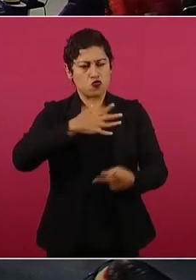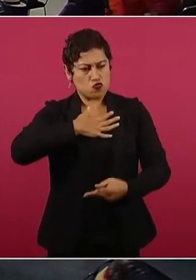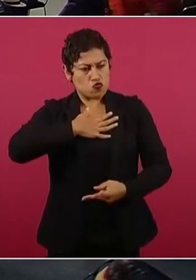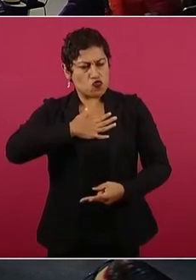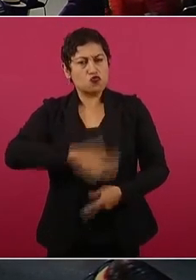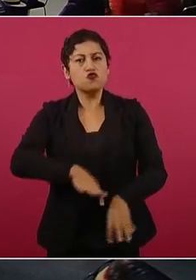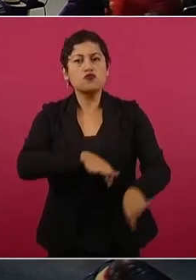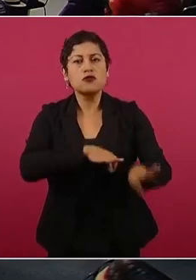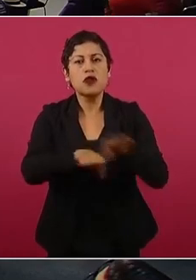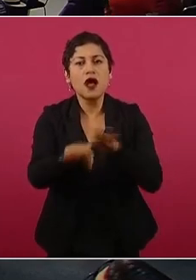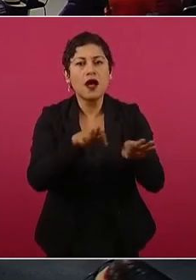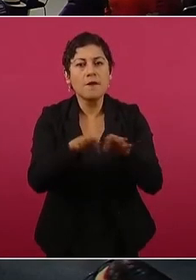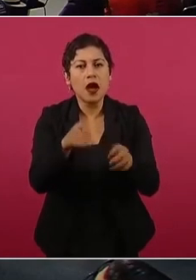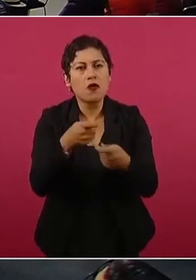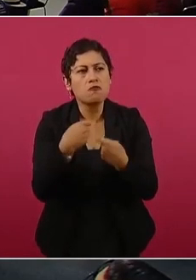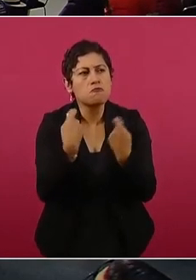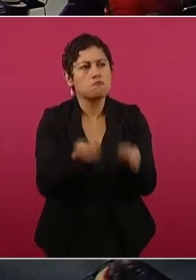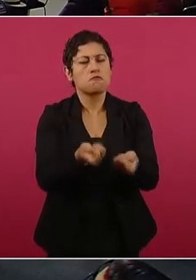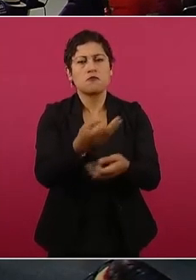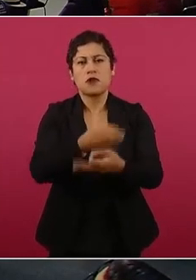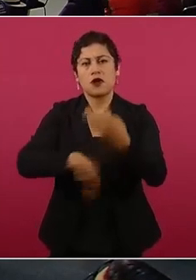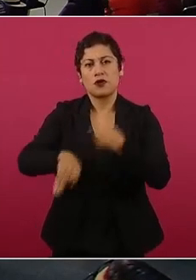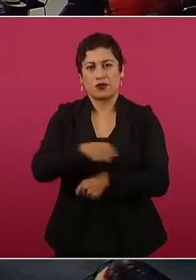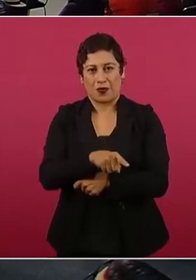y entre ellos Mújica y otros.